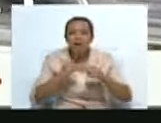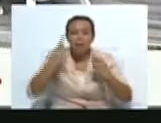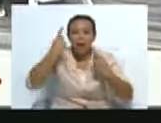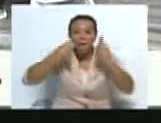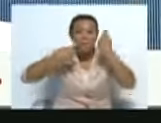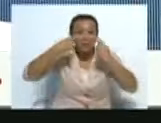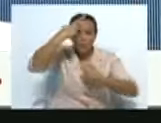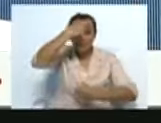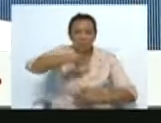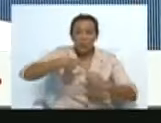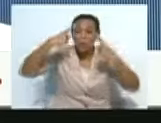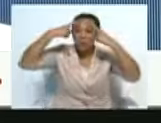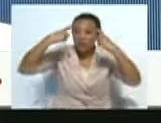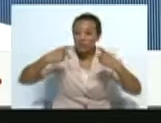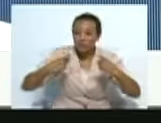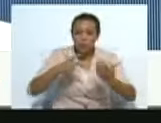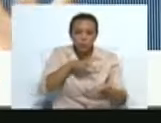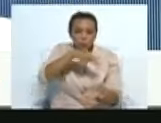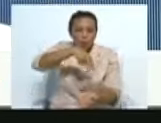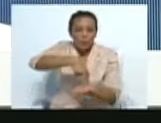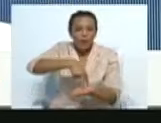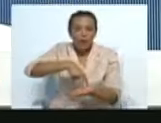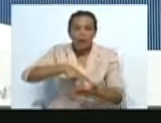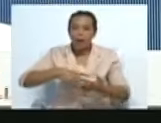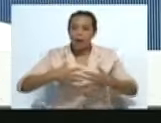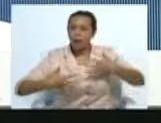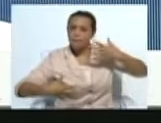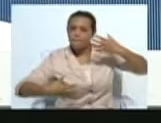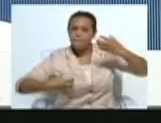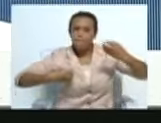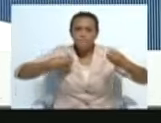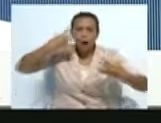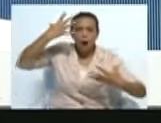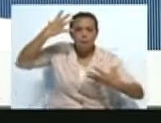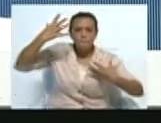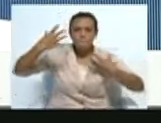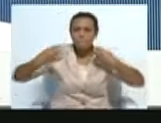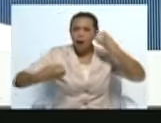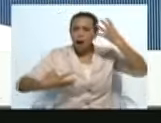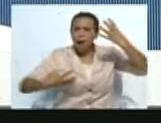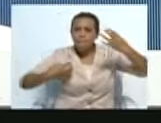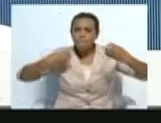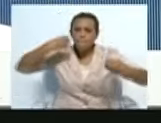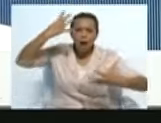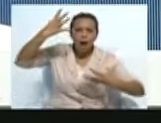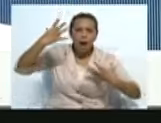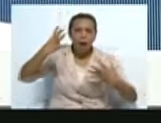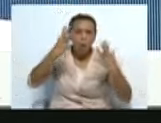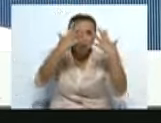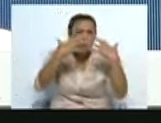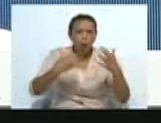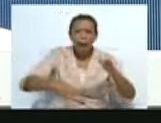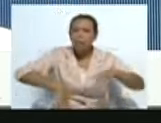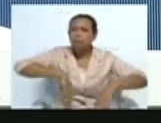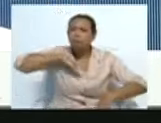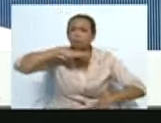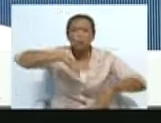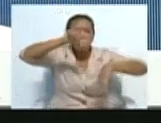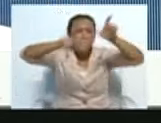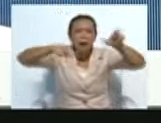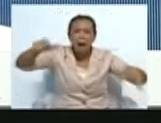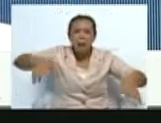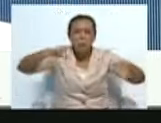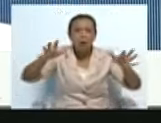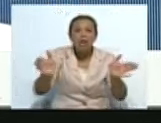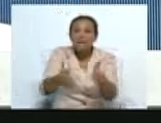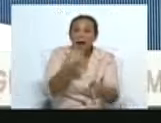artista, es subir, salir al escenario y encontrar una sala llena de